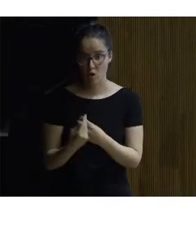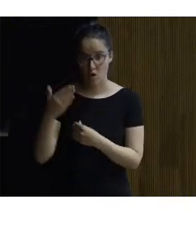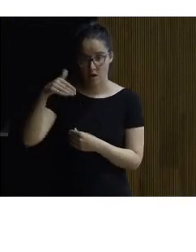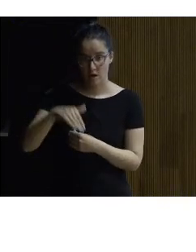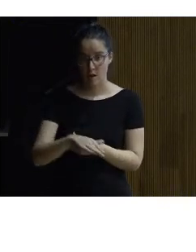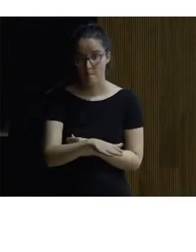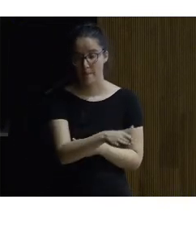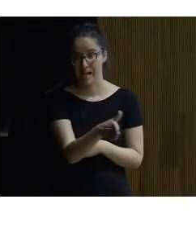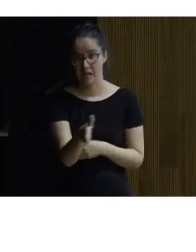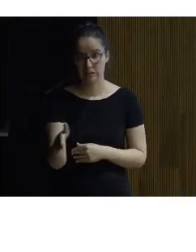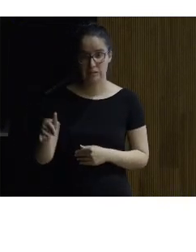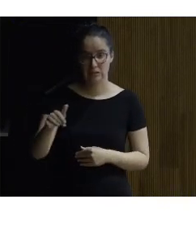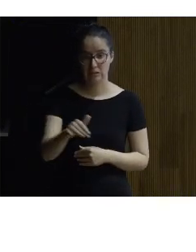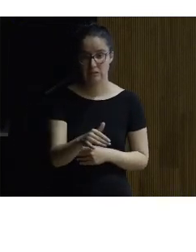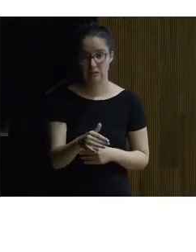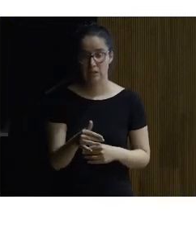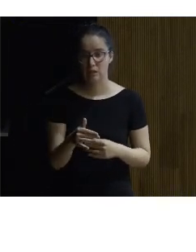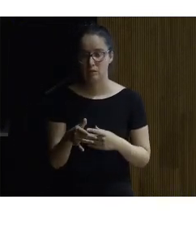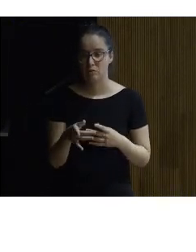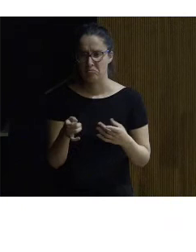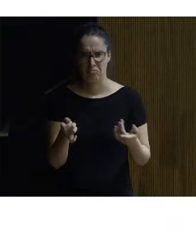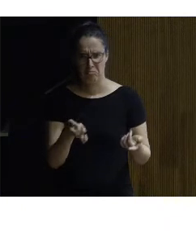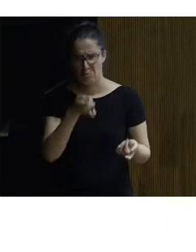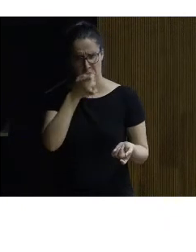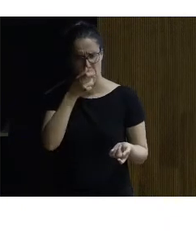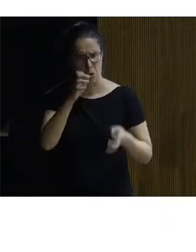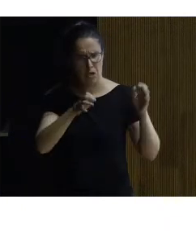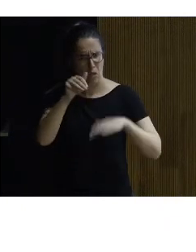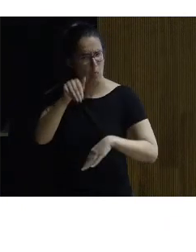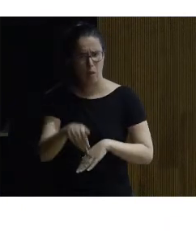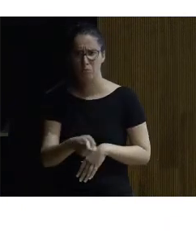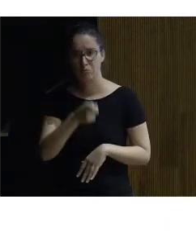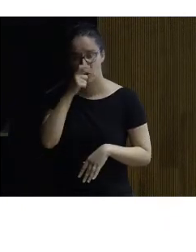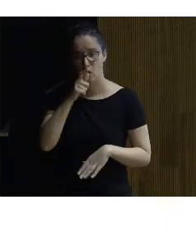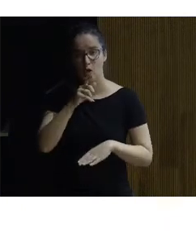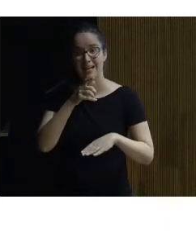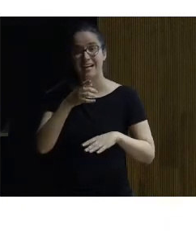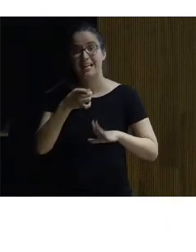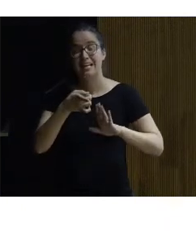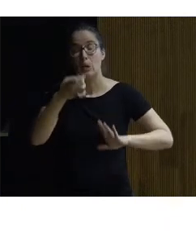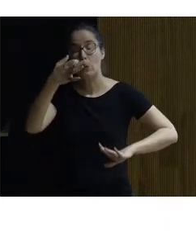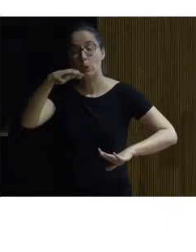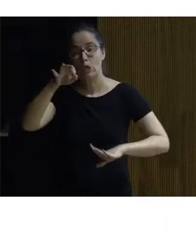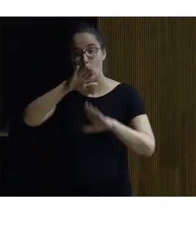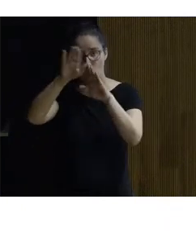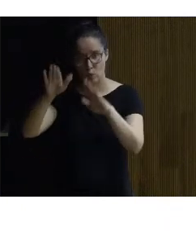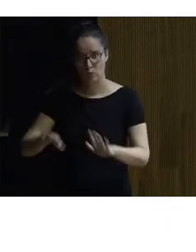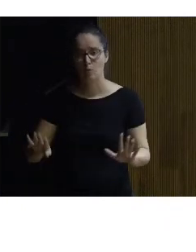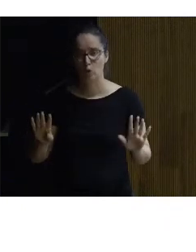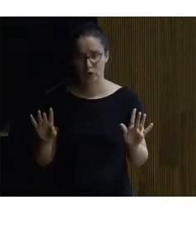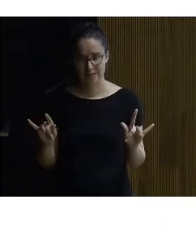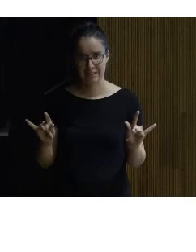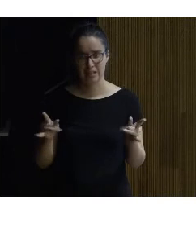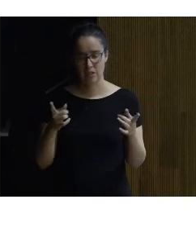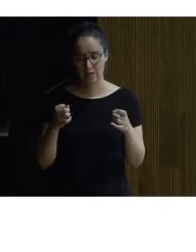tienen pocos tantos porcientos de inquinación salvo en el último salto que si requiere por un